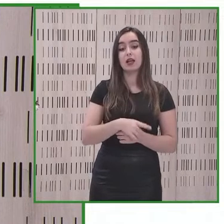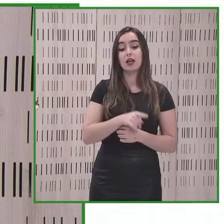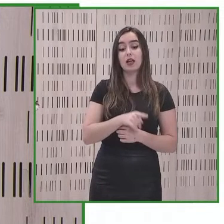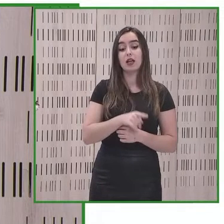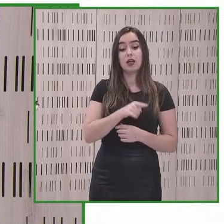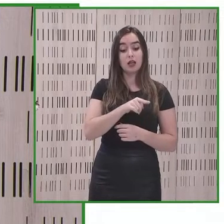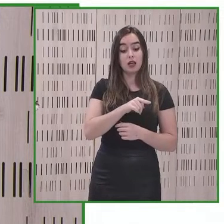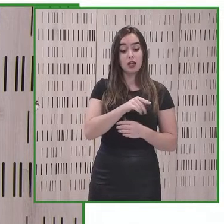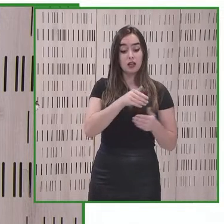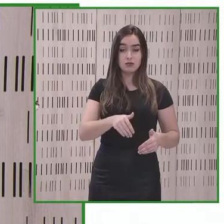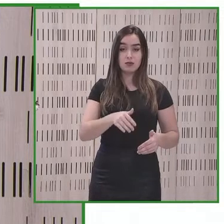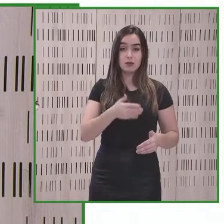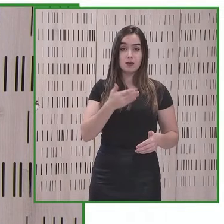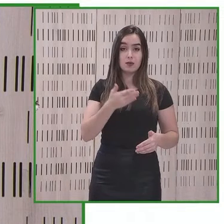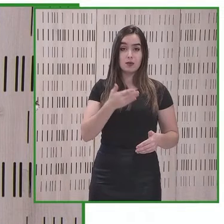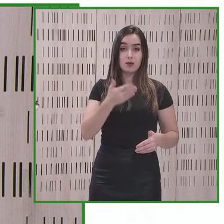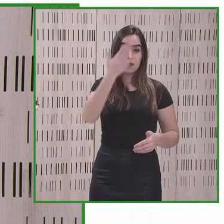de final